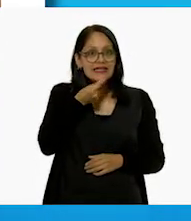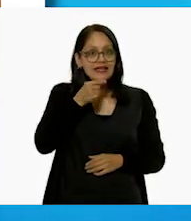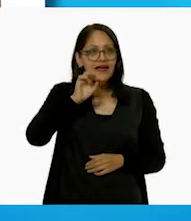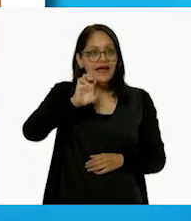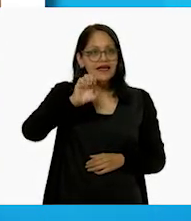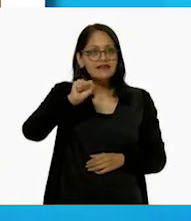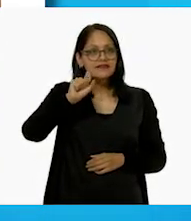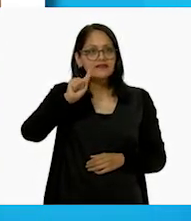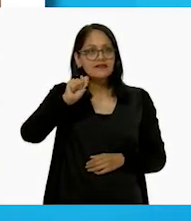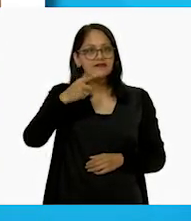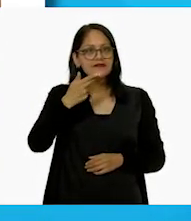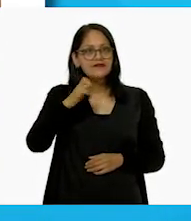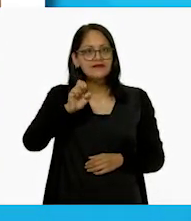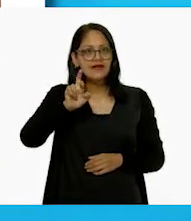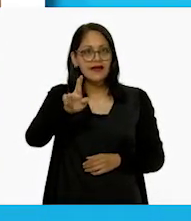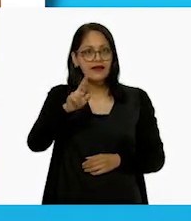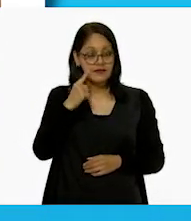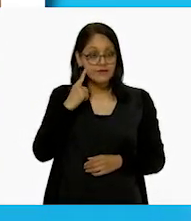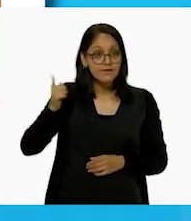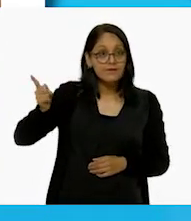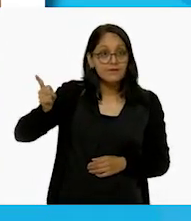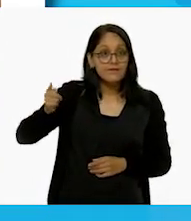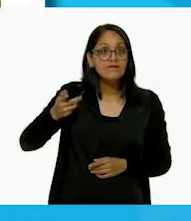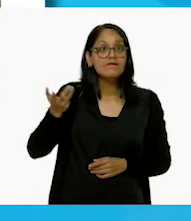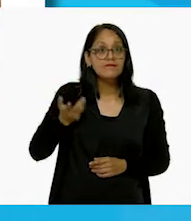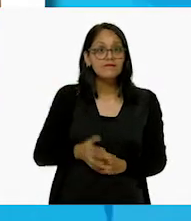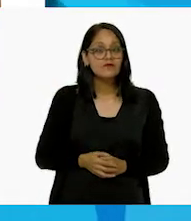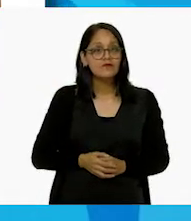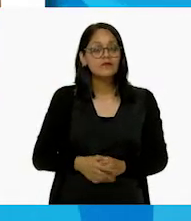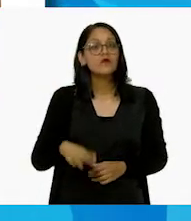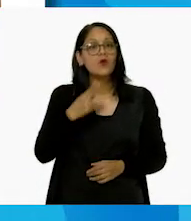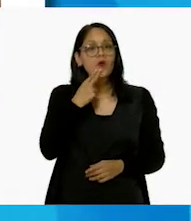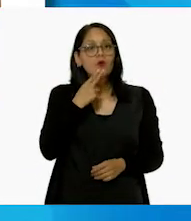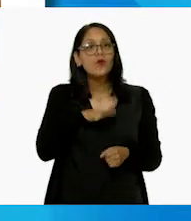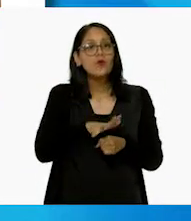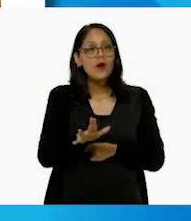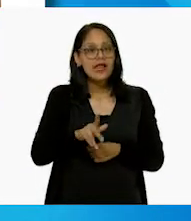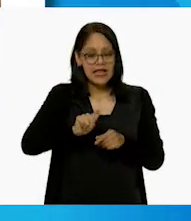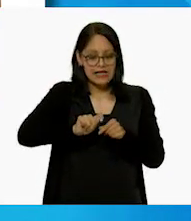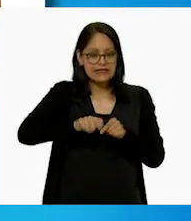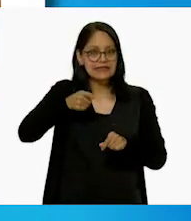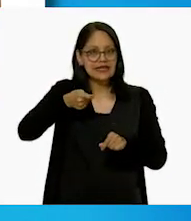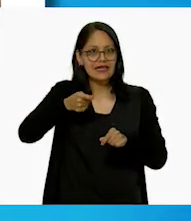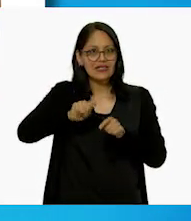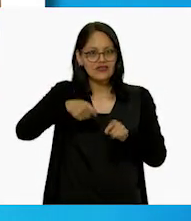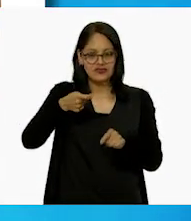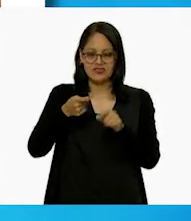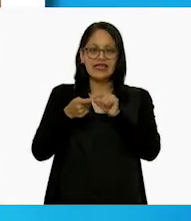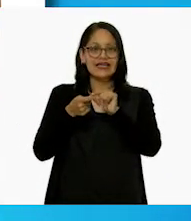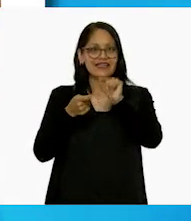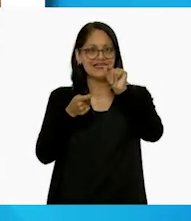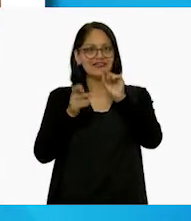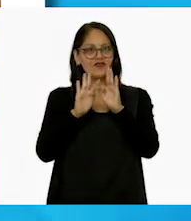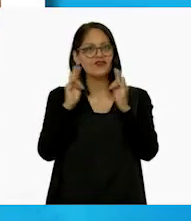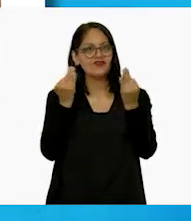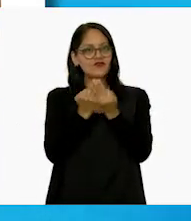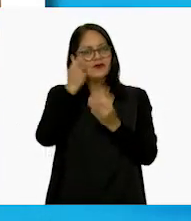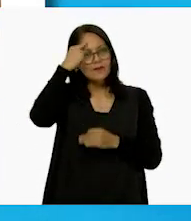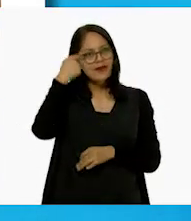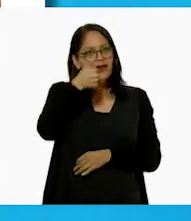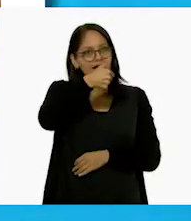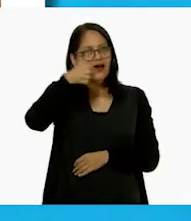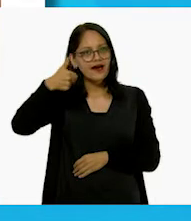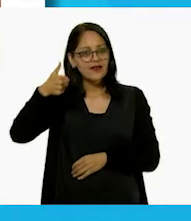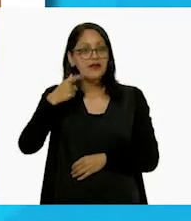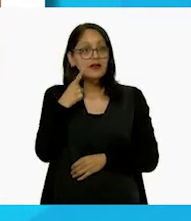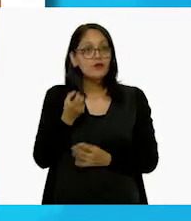Oye, ¿ya te diste cuenta lo que hizo Esther? Ella utilizó cerillos para formar cada una